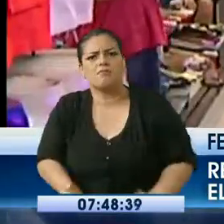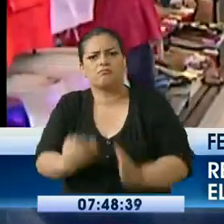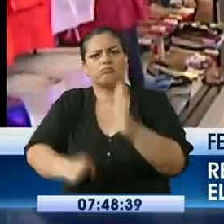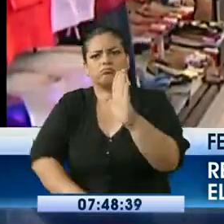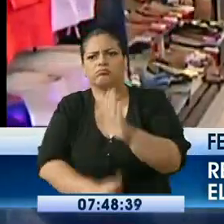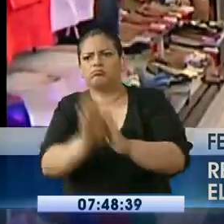Escobar.